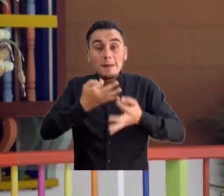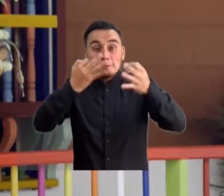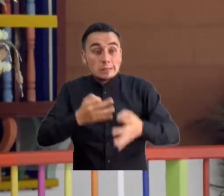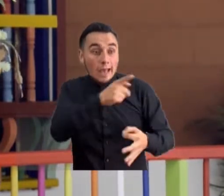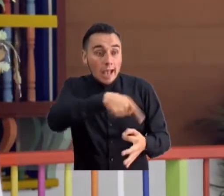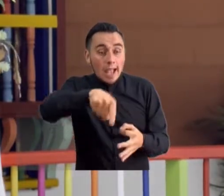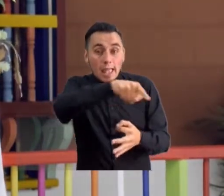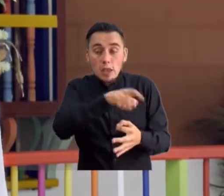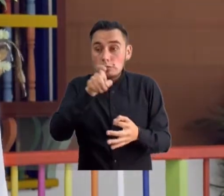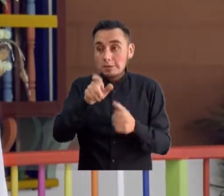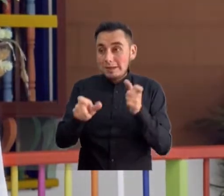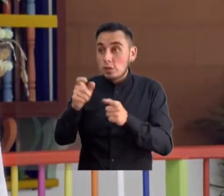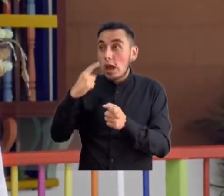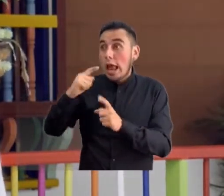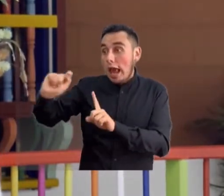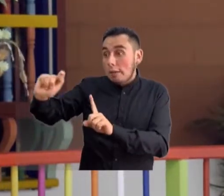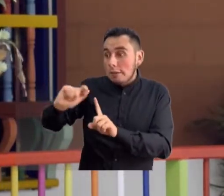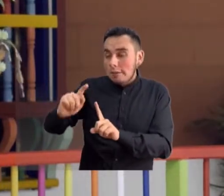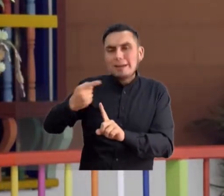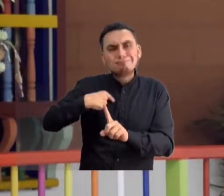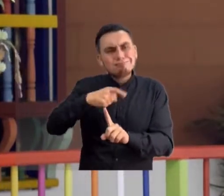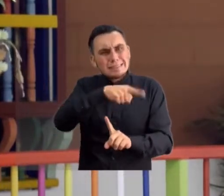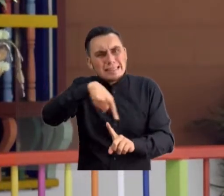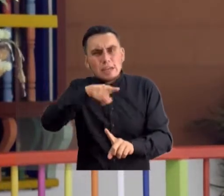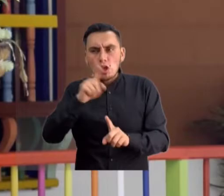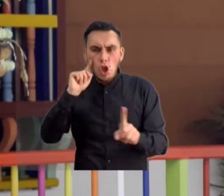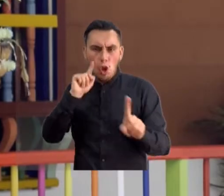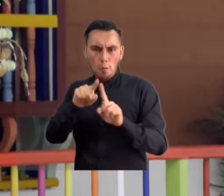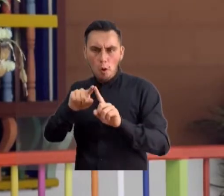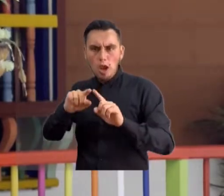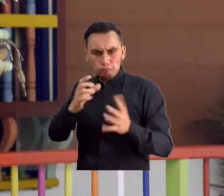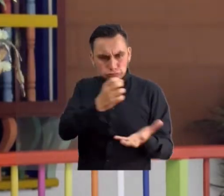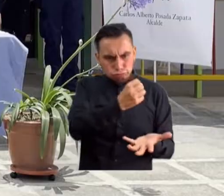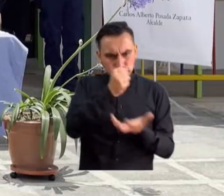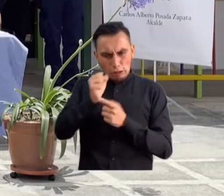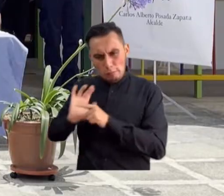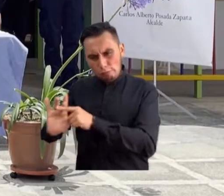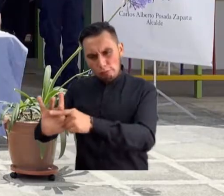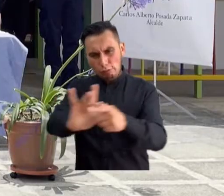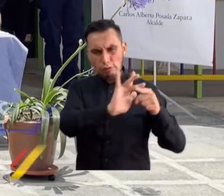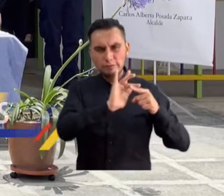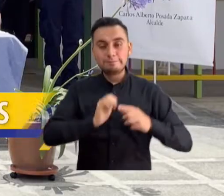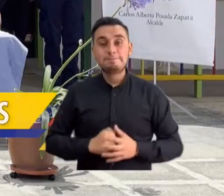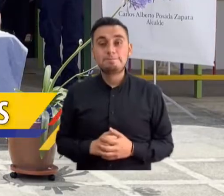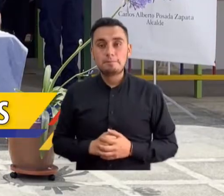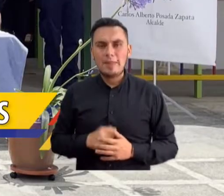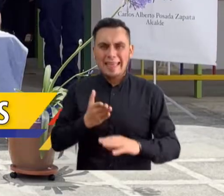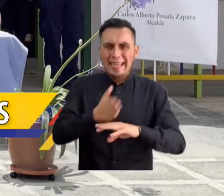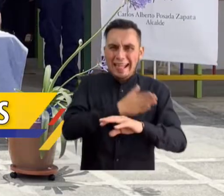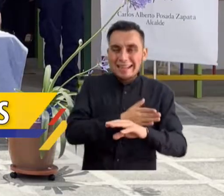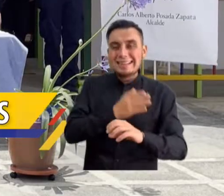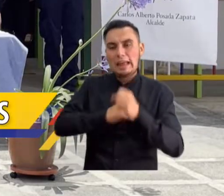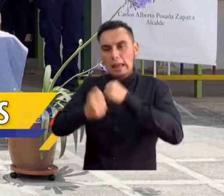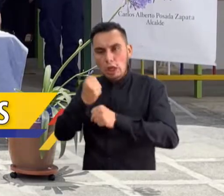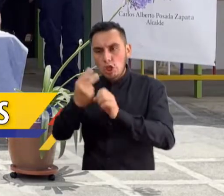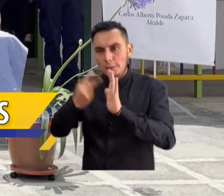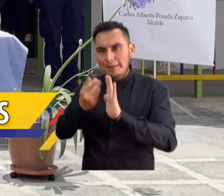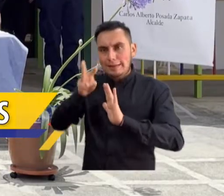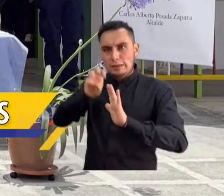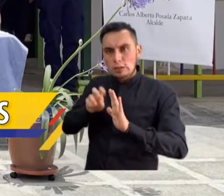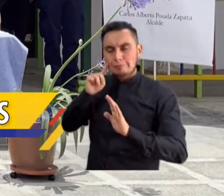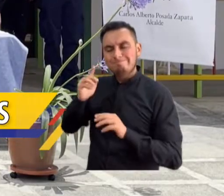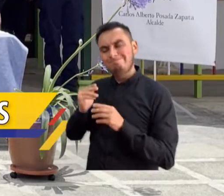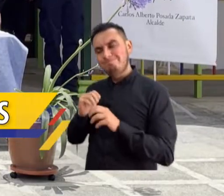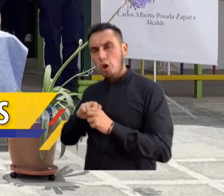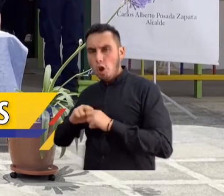gente, la platica que tanto se ha destinado para ellos. Por las irregularidades presentadas en el 2018, el